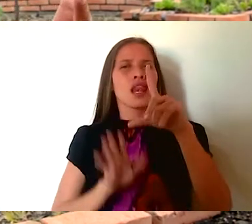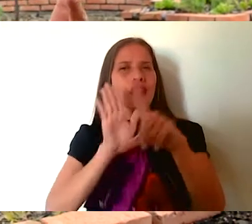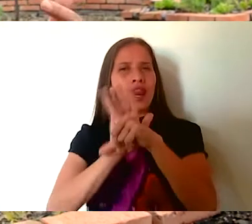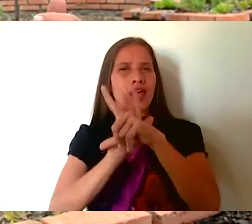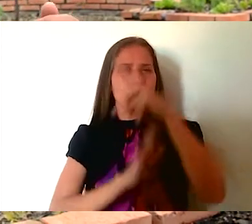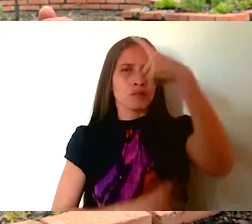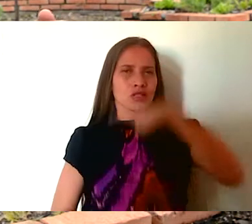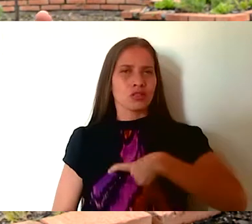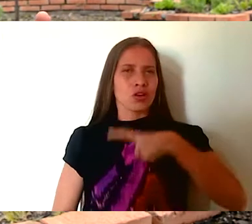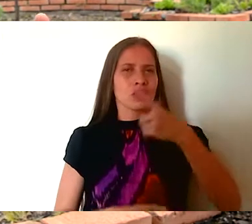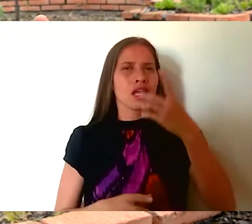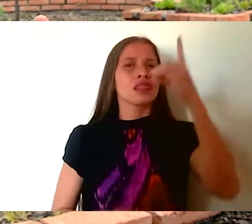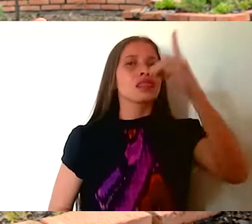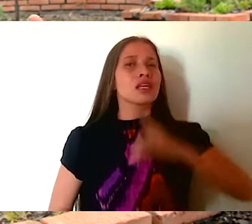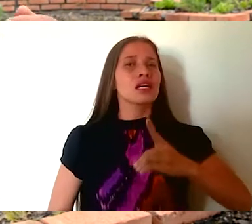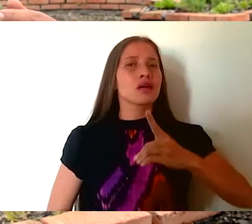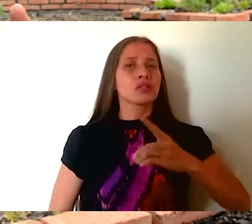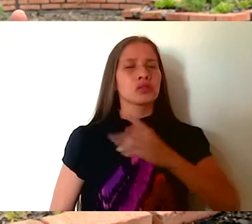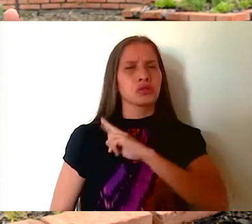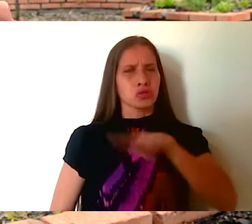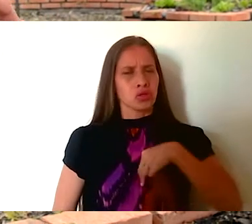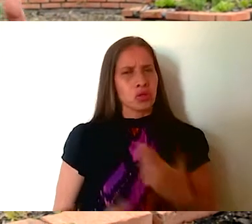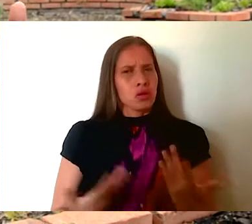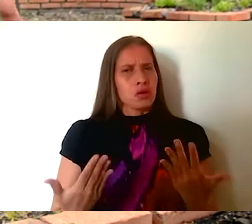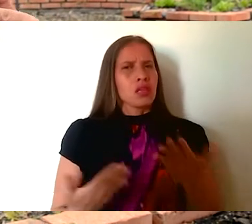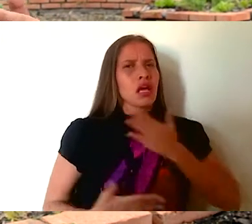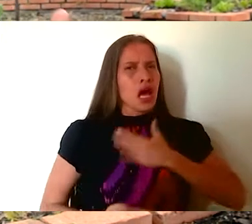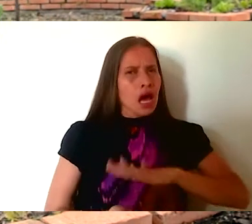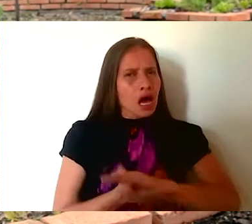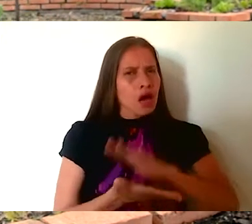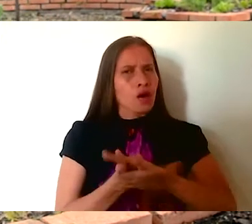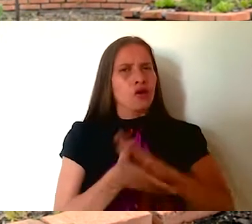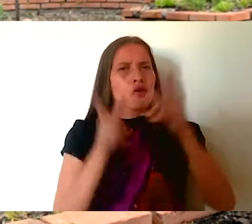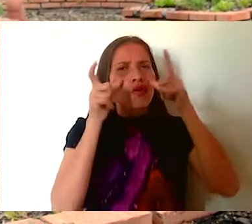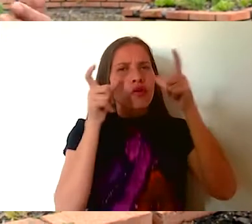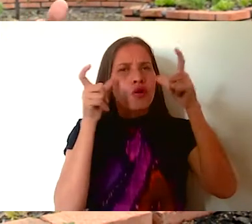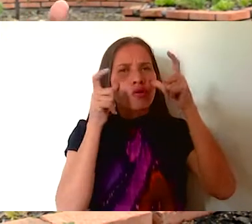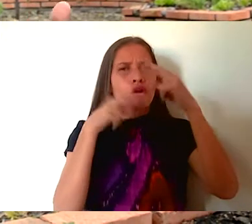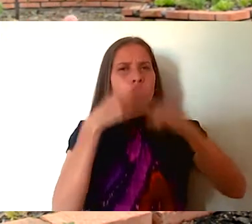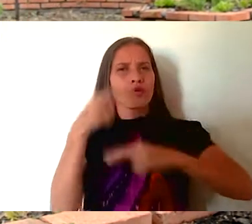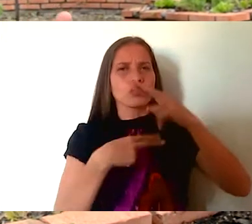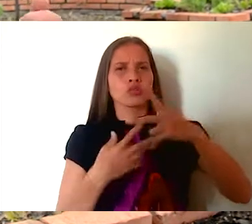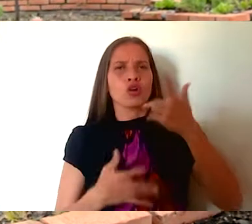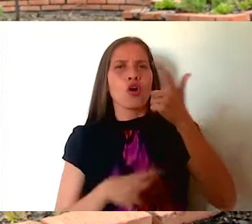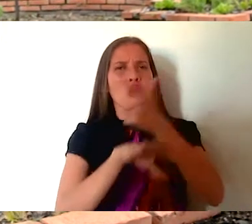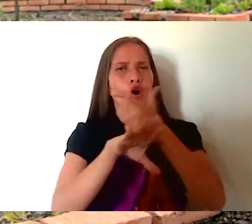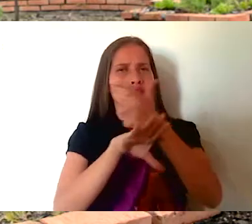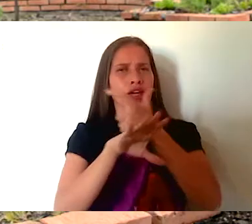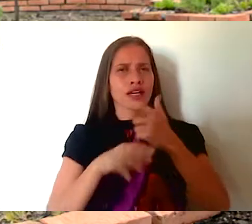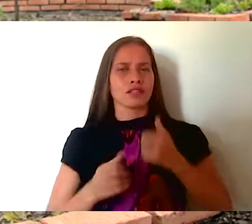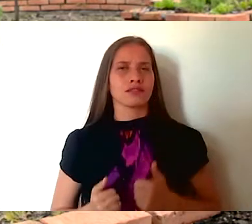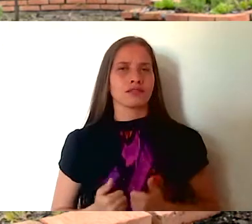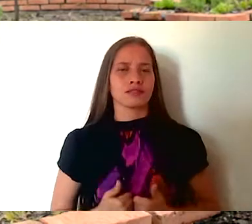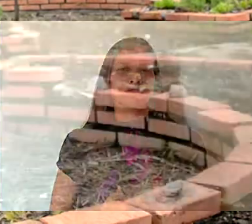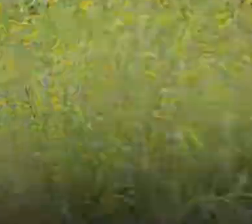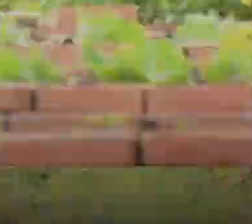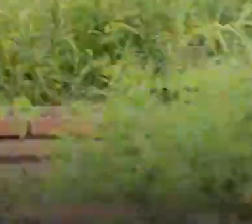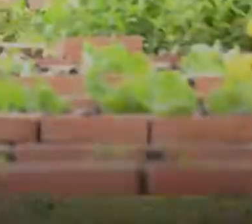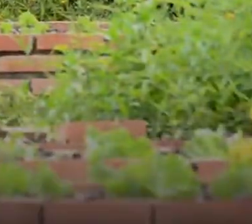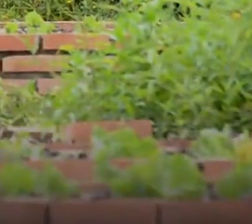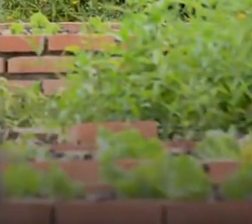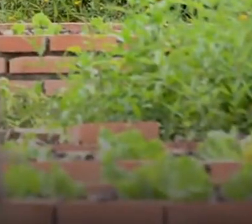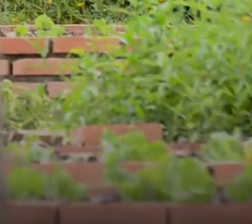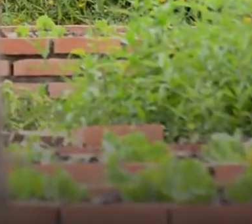ley de las personas con discapacidad, nosotros nos sentimos más seguros, más confiados con este gobierno y con la revolución.